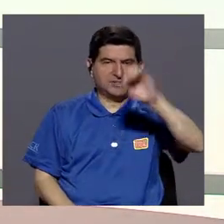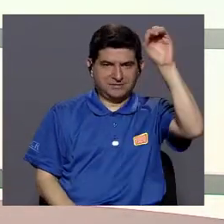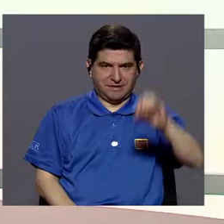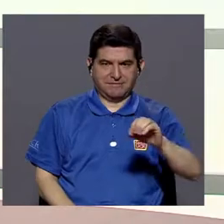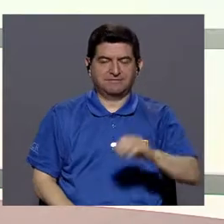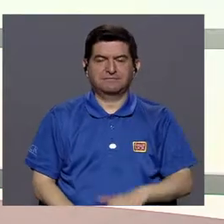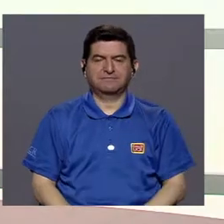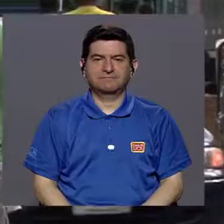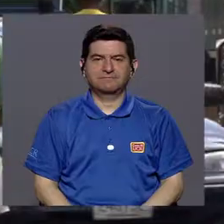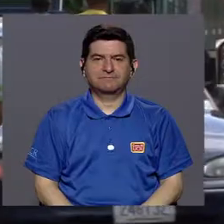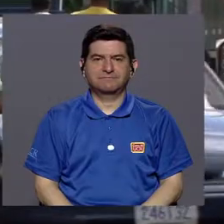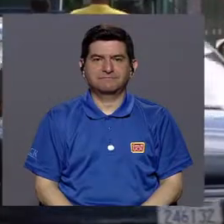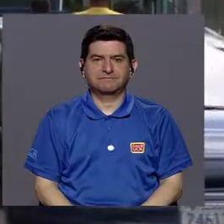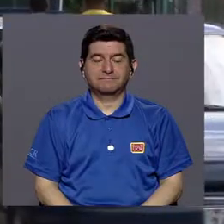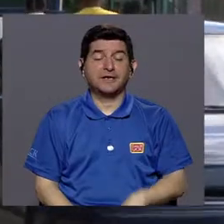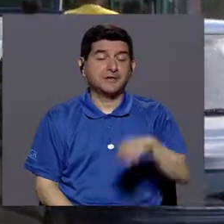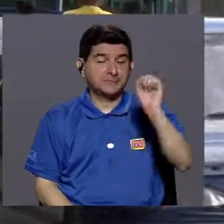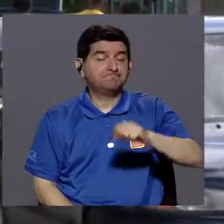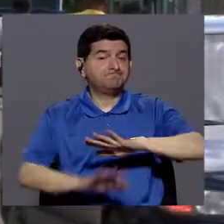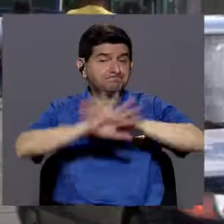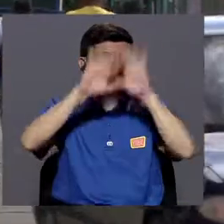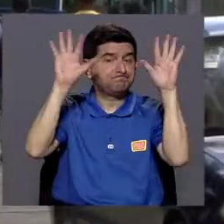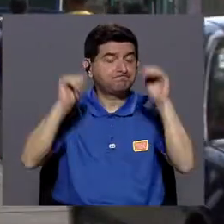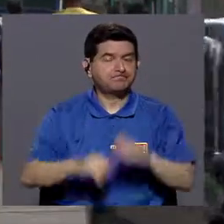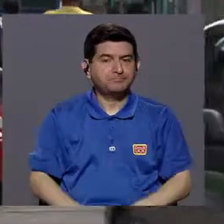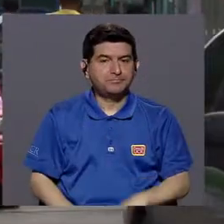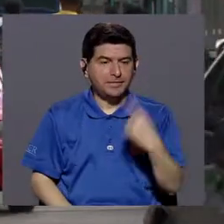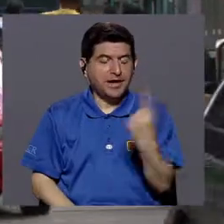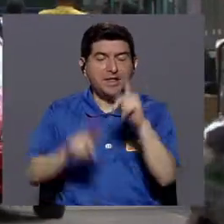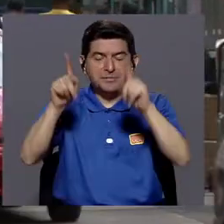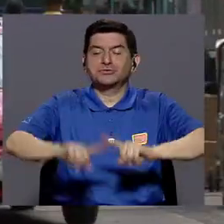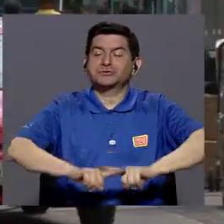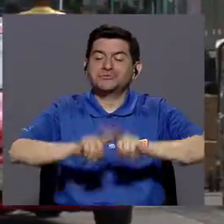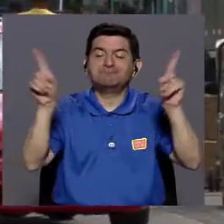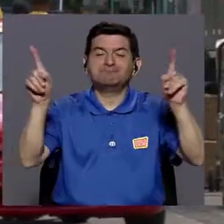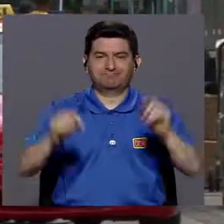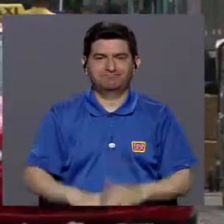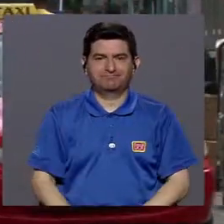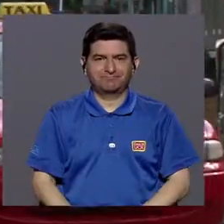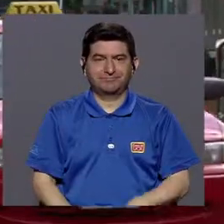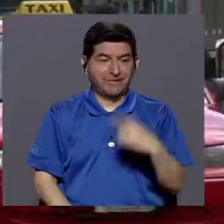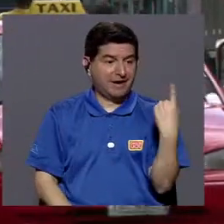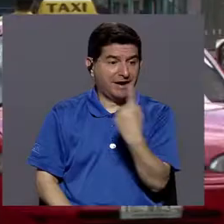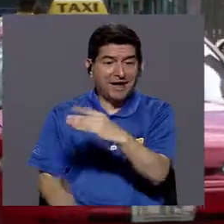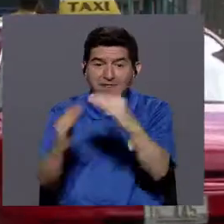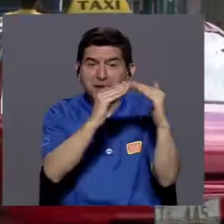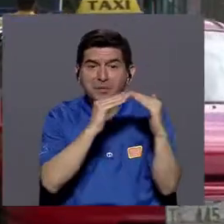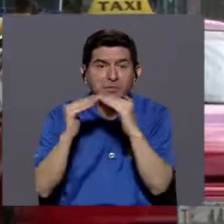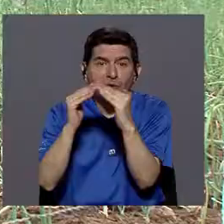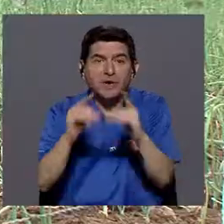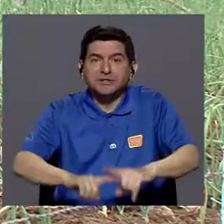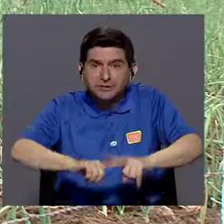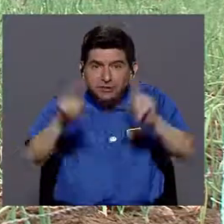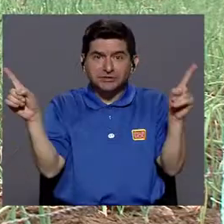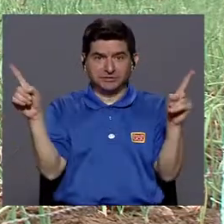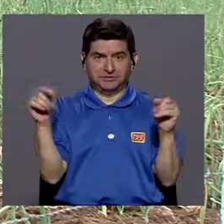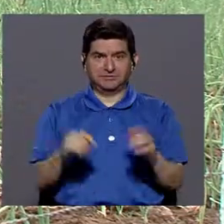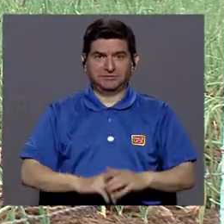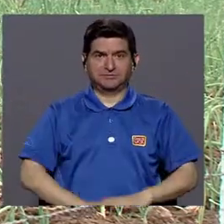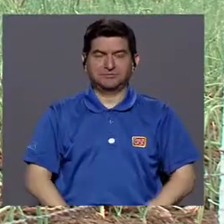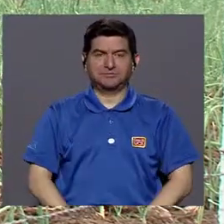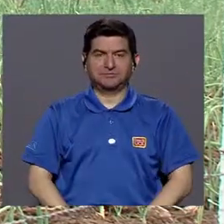o 70%. Y en esto sí hay que tener muy claro que cada persona es diferente, que cada población es diferente.